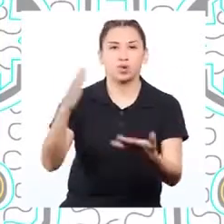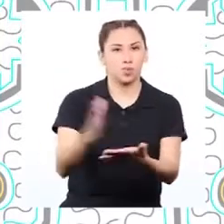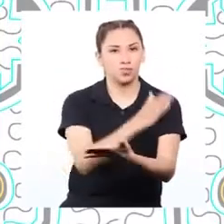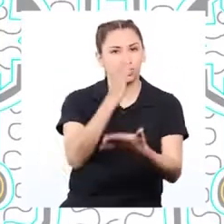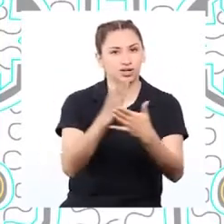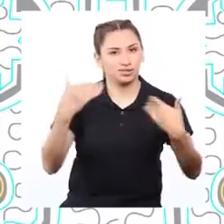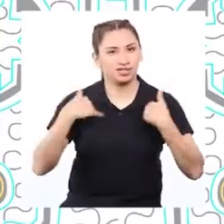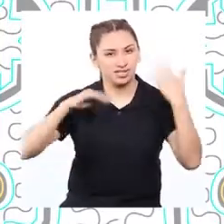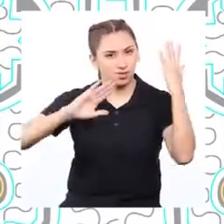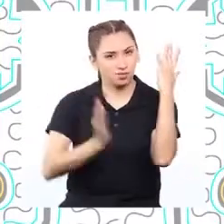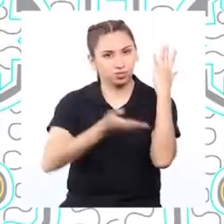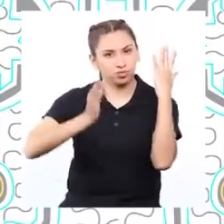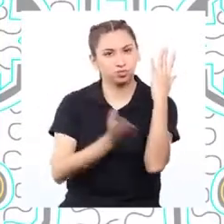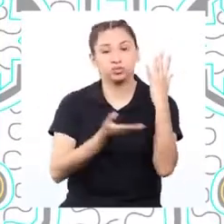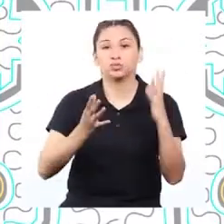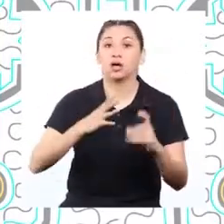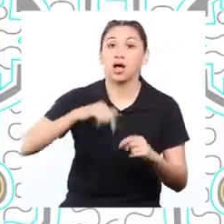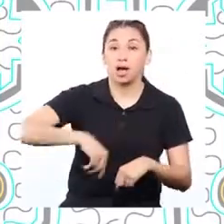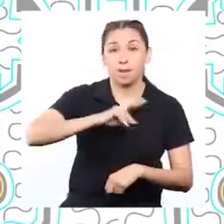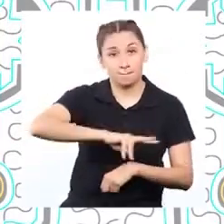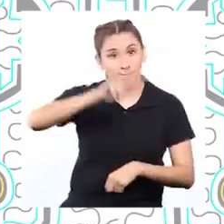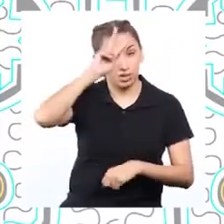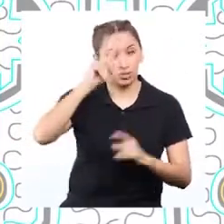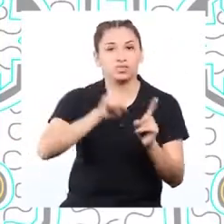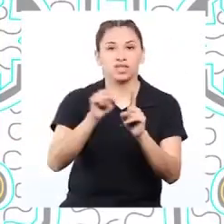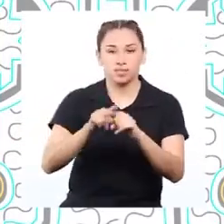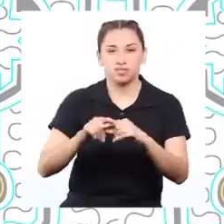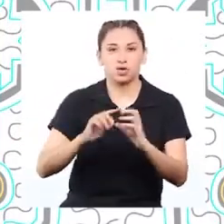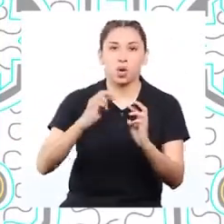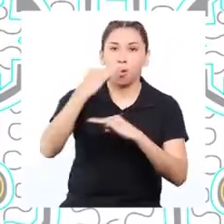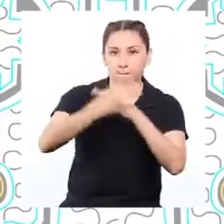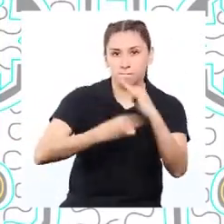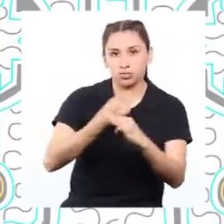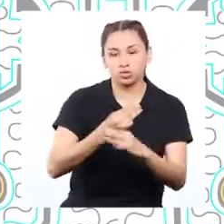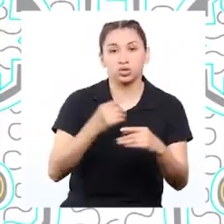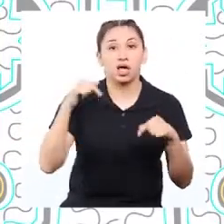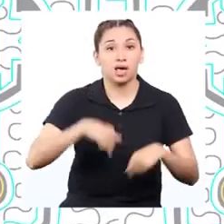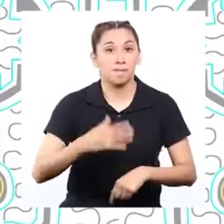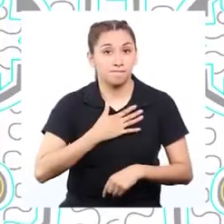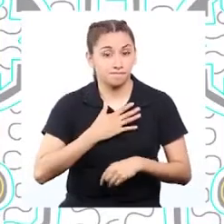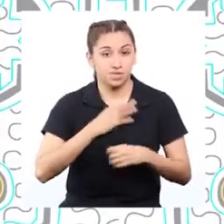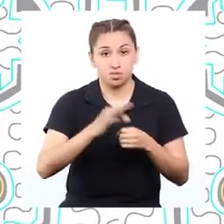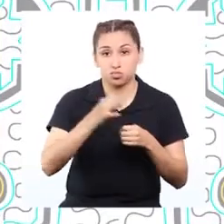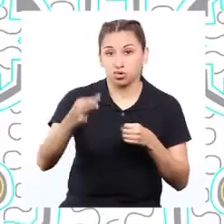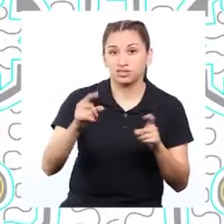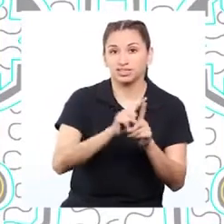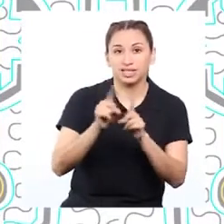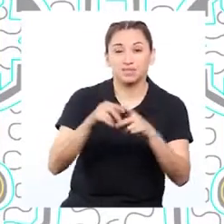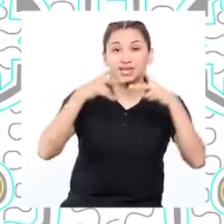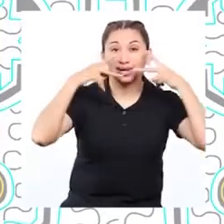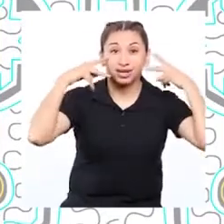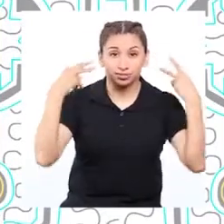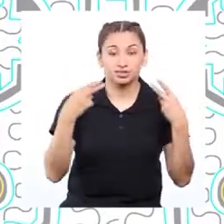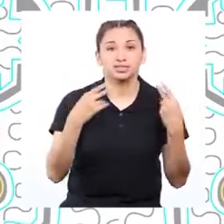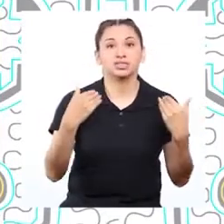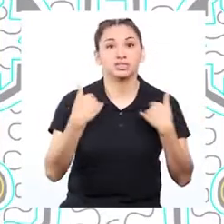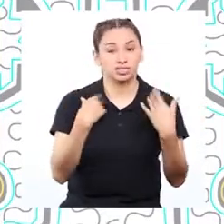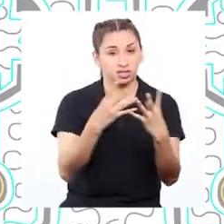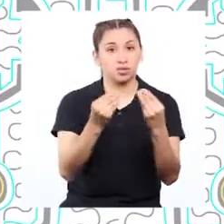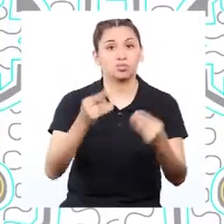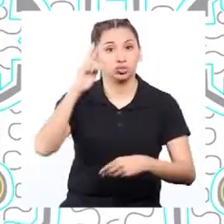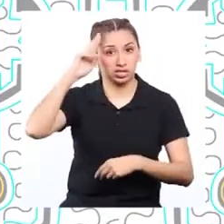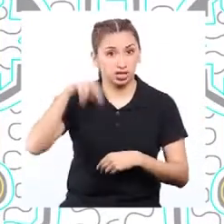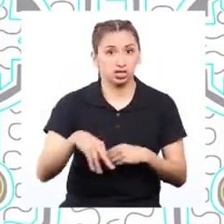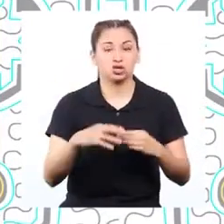causa la deforestación en nuestro país y el planeta. En mi región, la Amazonía, hay mucha deforestación